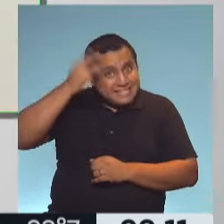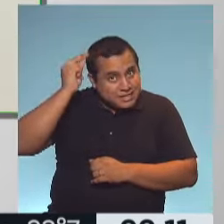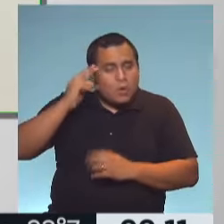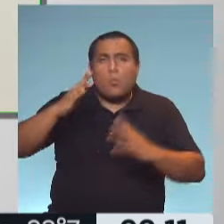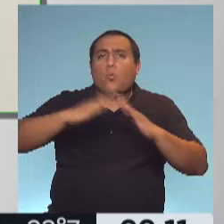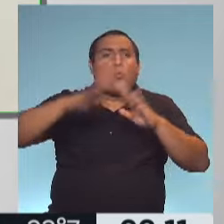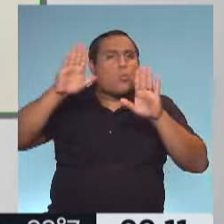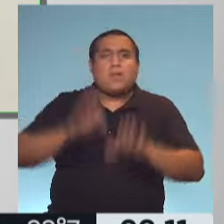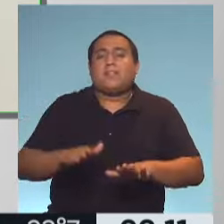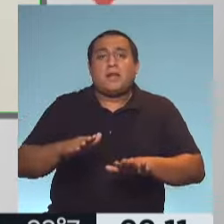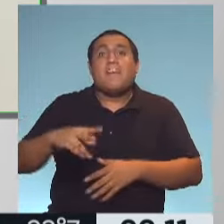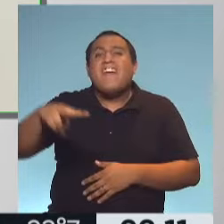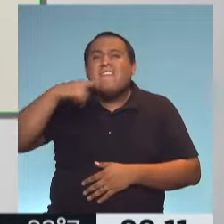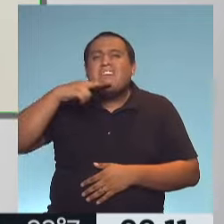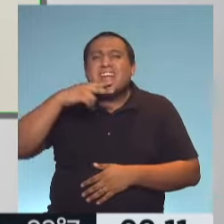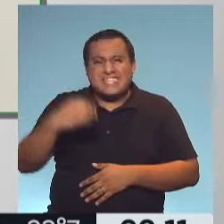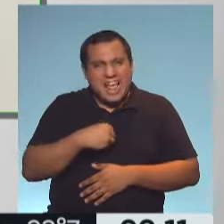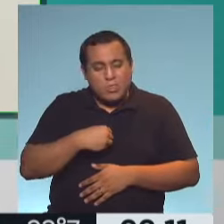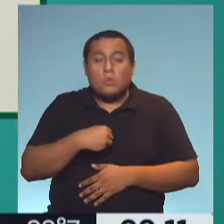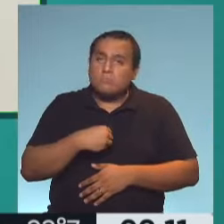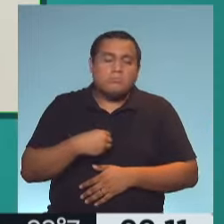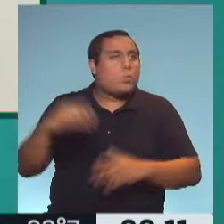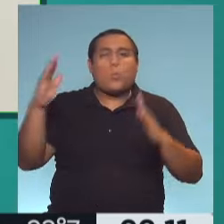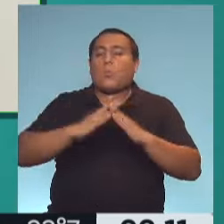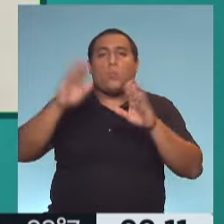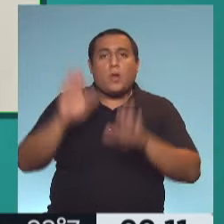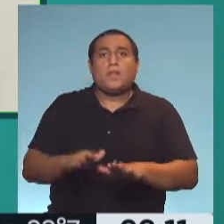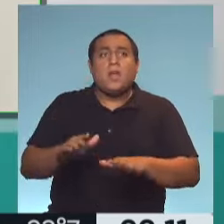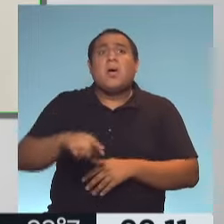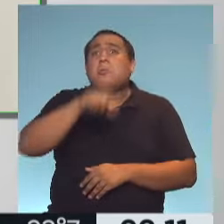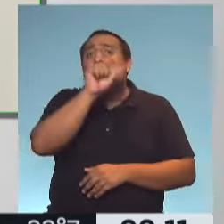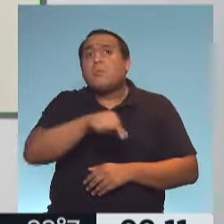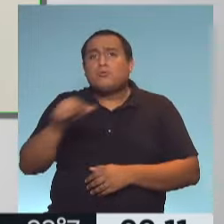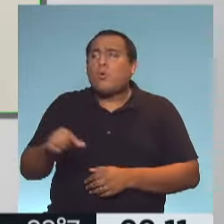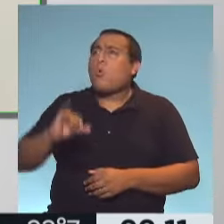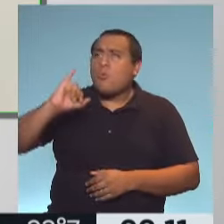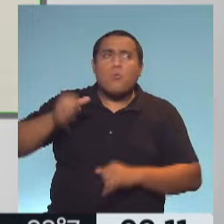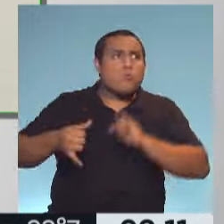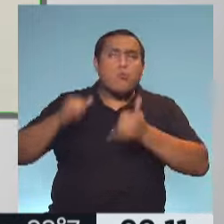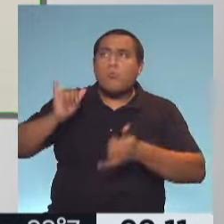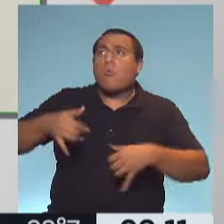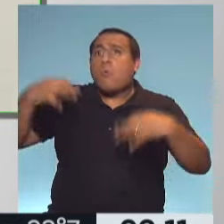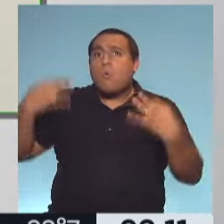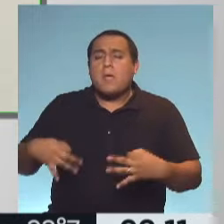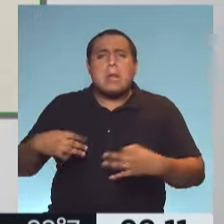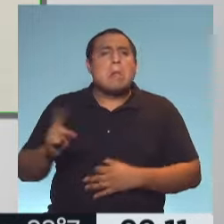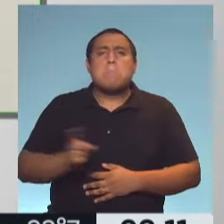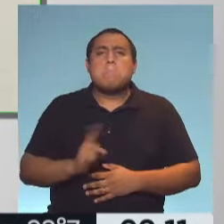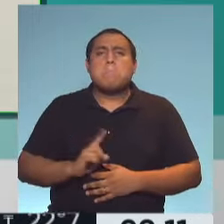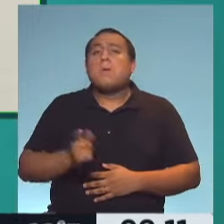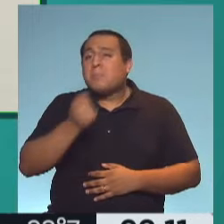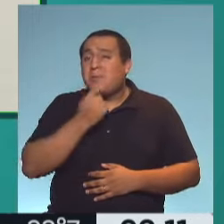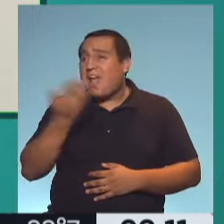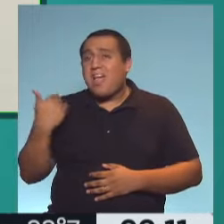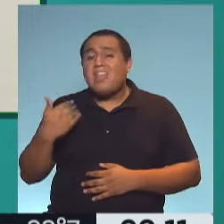cuarentena el Viernes Santo. Pero, por otra parte, la población no responde a estos requerimientos. Estamos hablando que, por ejemplo, el